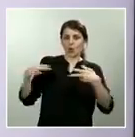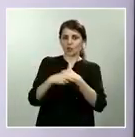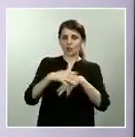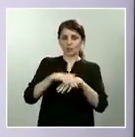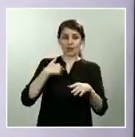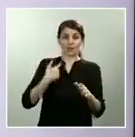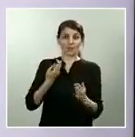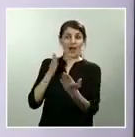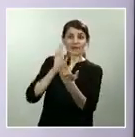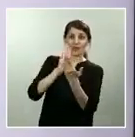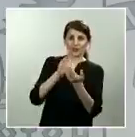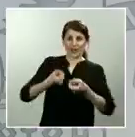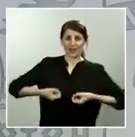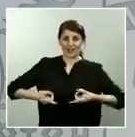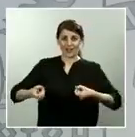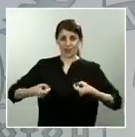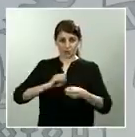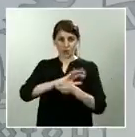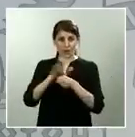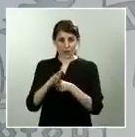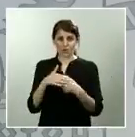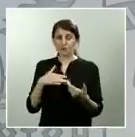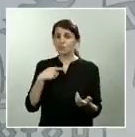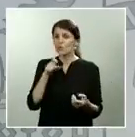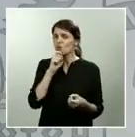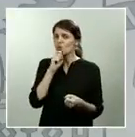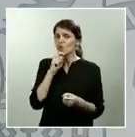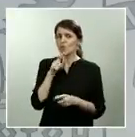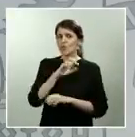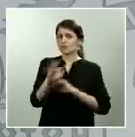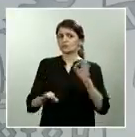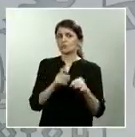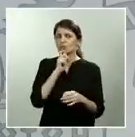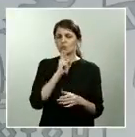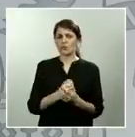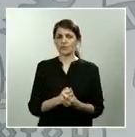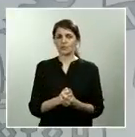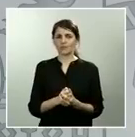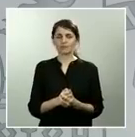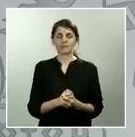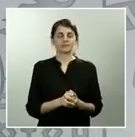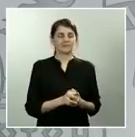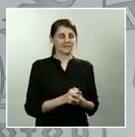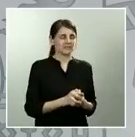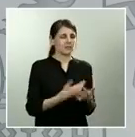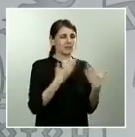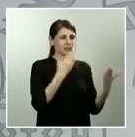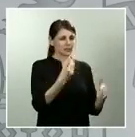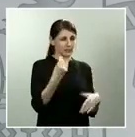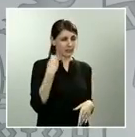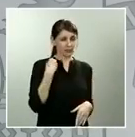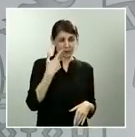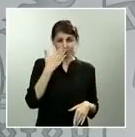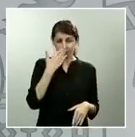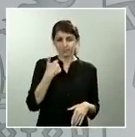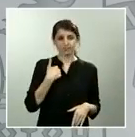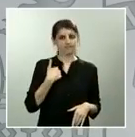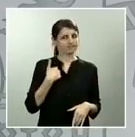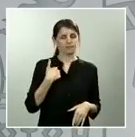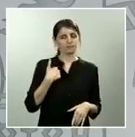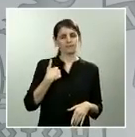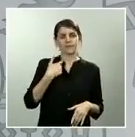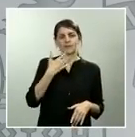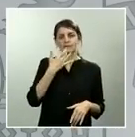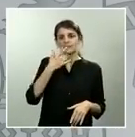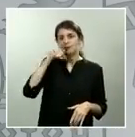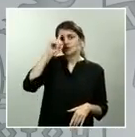Cristina. Yo creo que hasta que no conozcamos del todo cuál va a ser la intensidad de esta crisis que tiene un componente